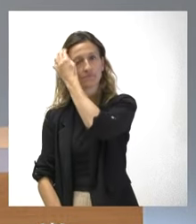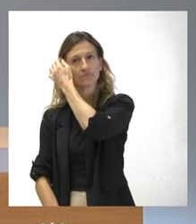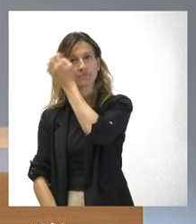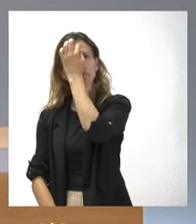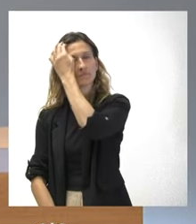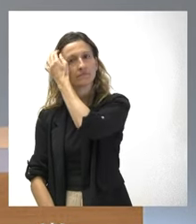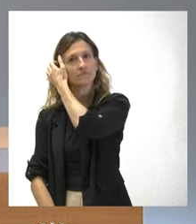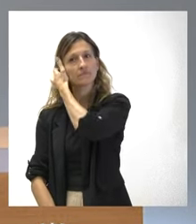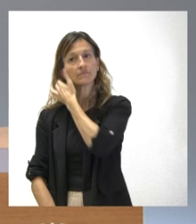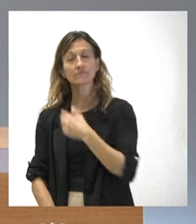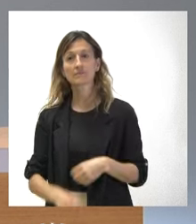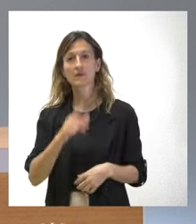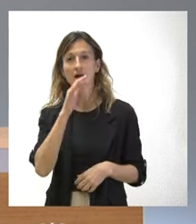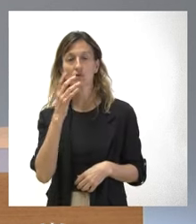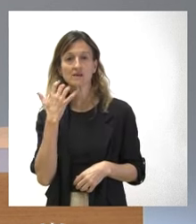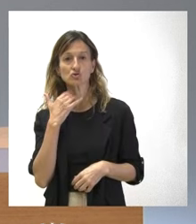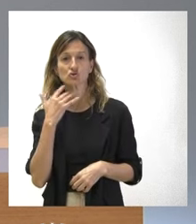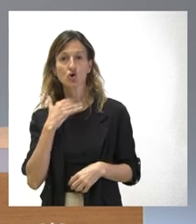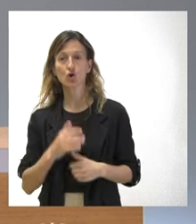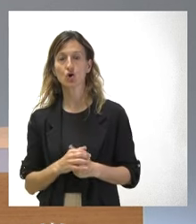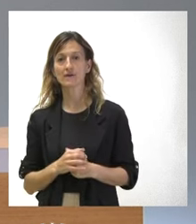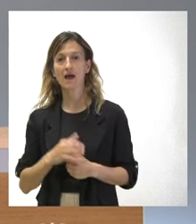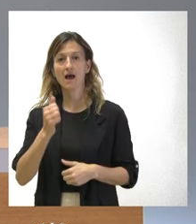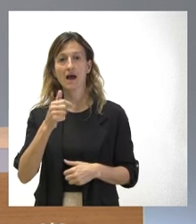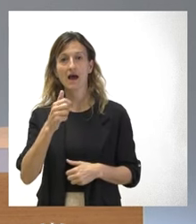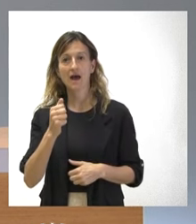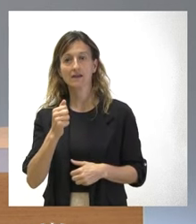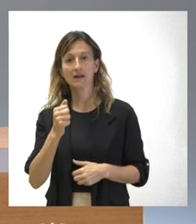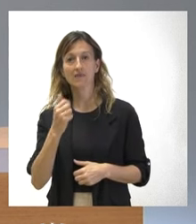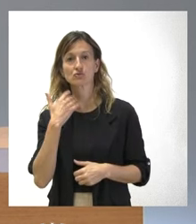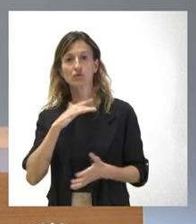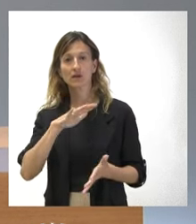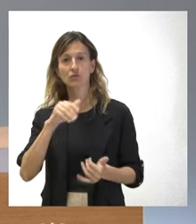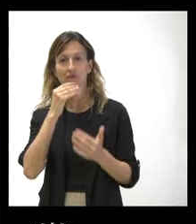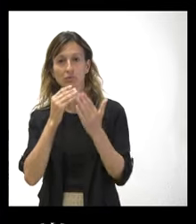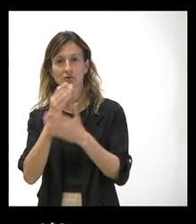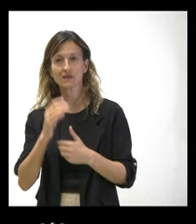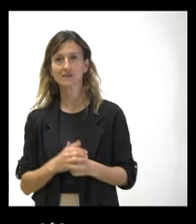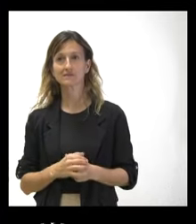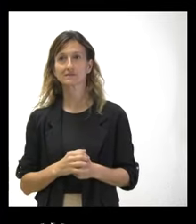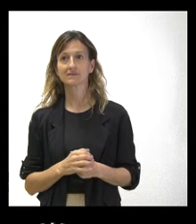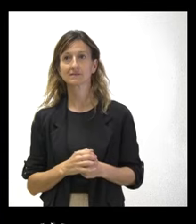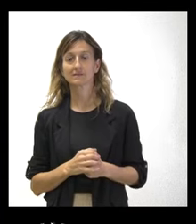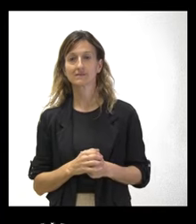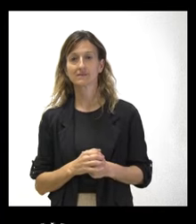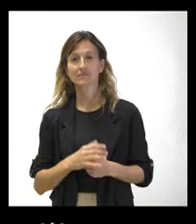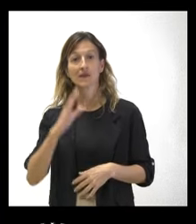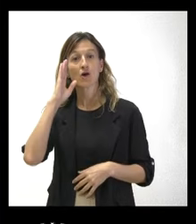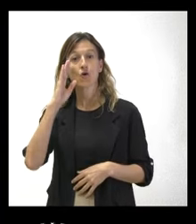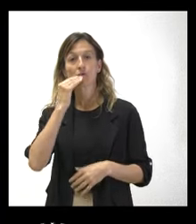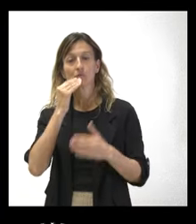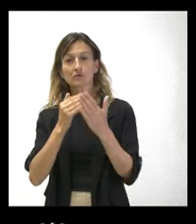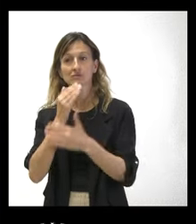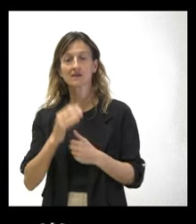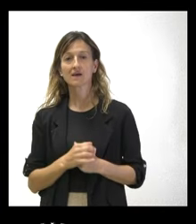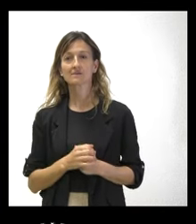Nos trasladamos ahora a Soria. Tenemos a Ana Barbero en Soria Noticias. Buenos días, Ana. Hola, buenos días. En mi